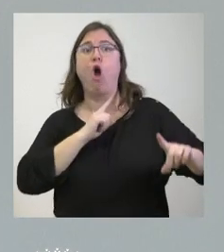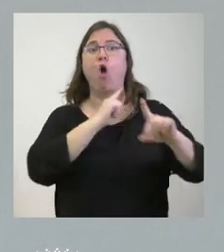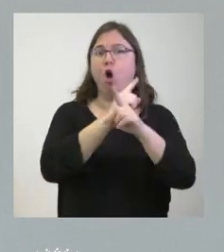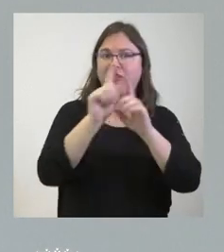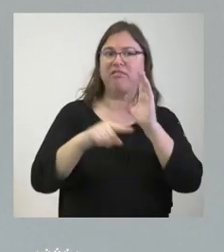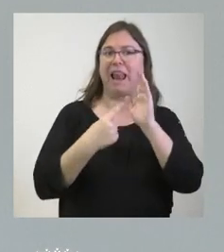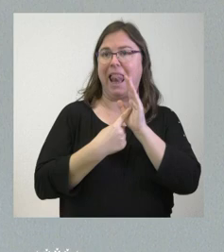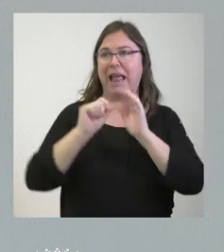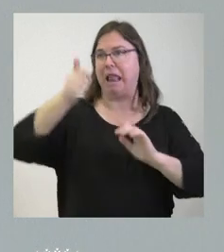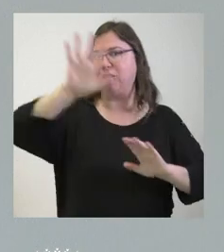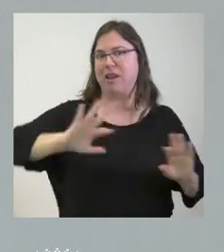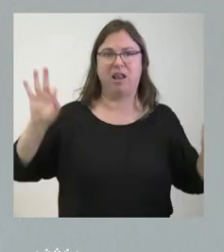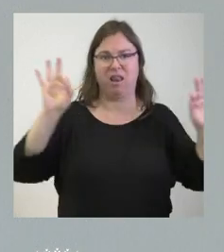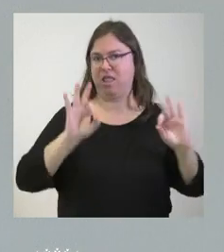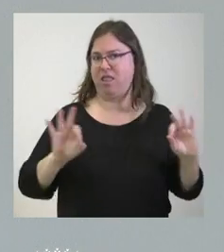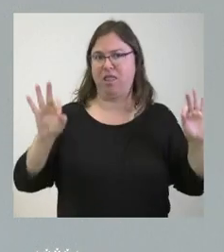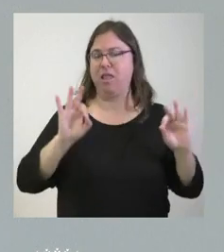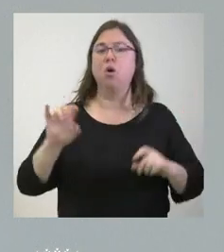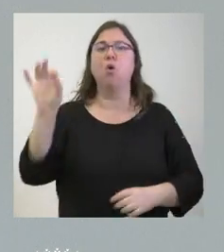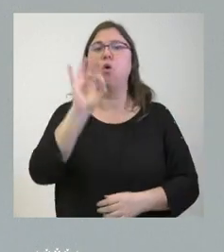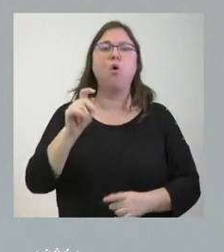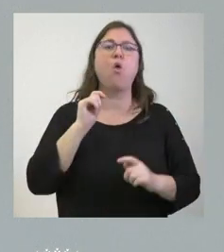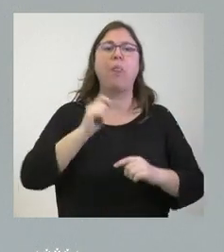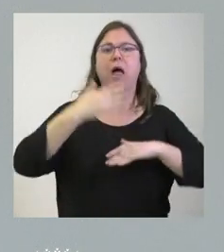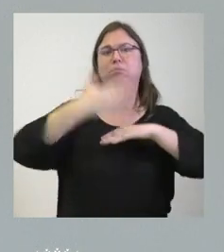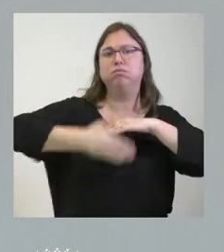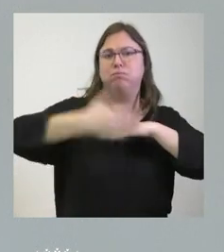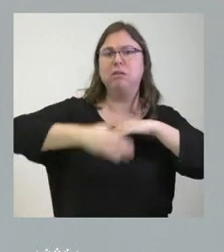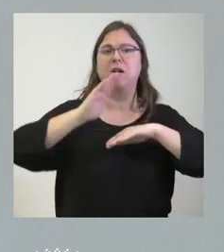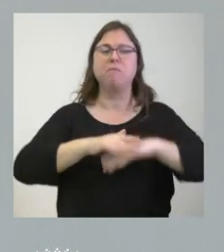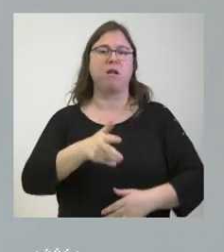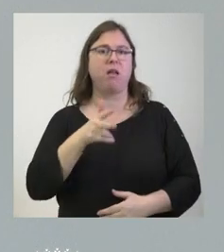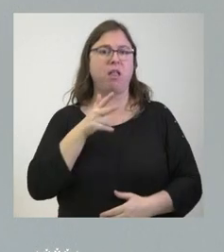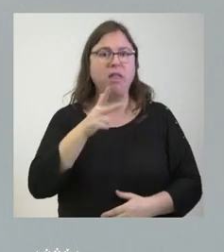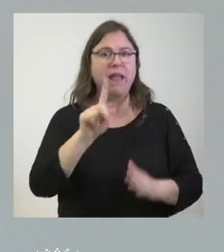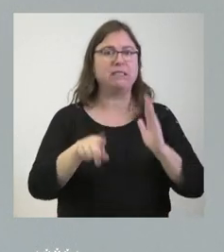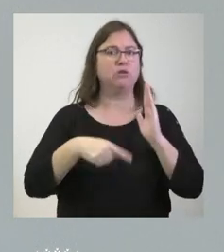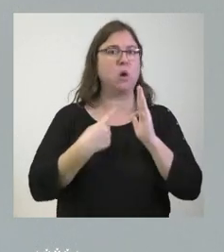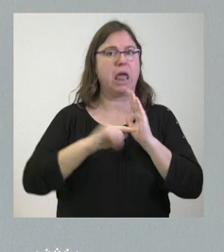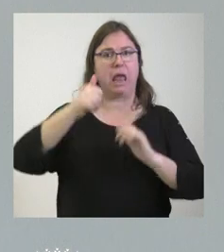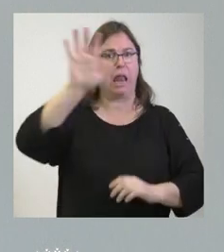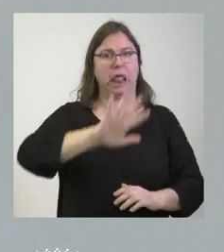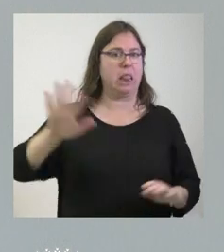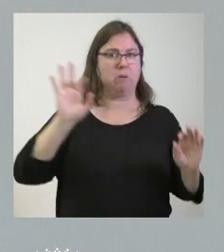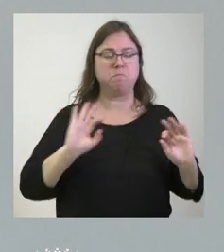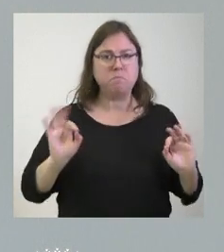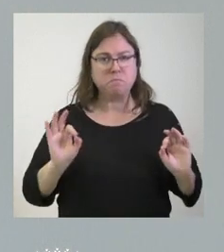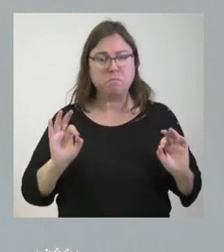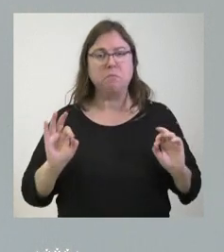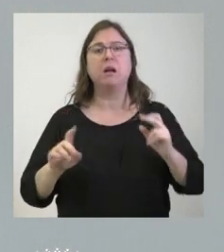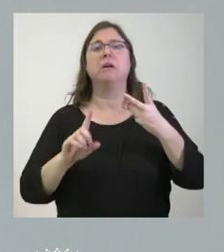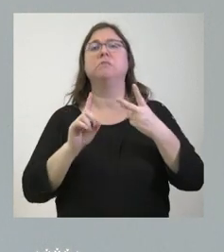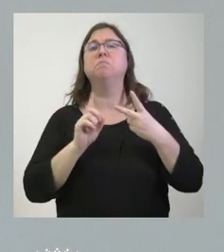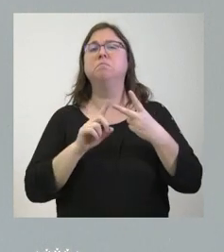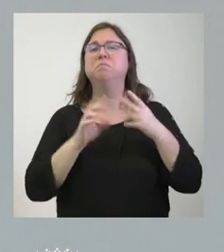nacional o que venga a limitar ningún derecho establecido por una ley nacional me pregunta en